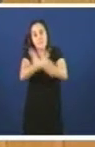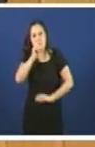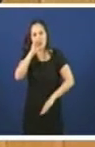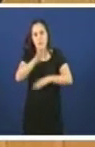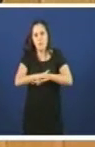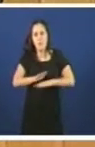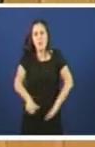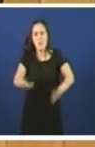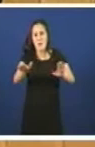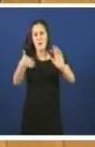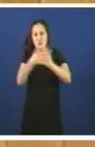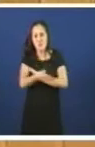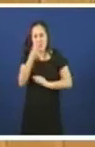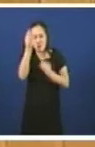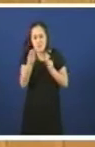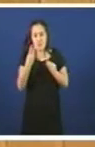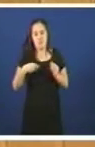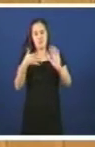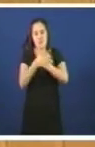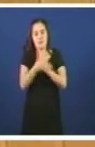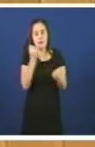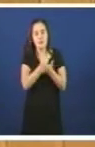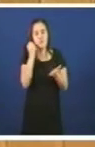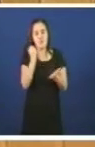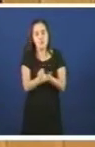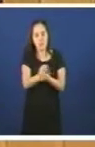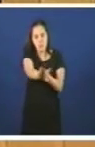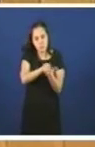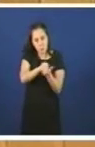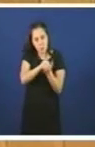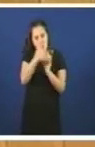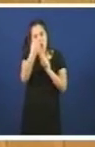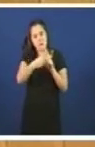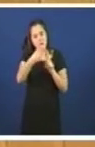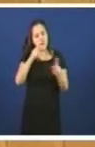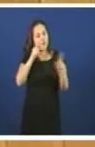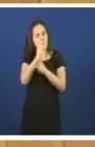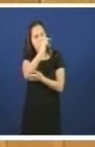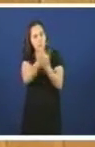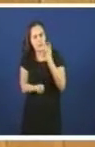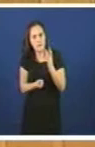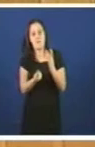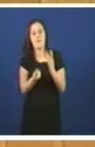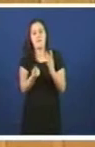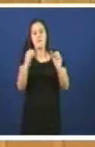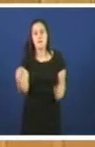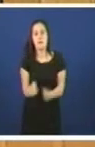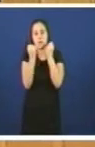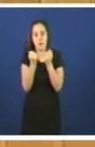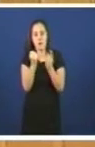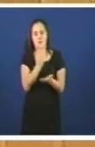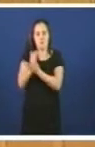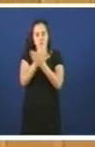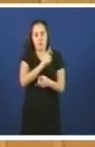consideración de que se trata dun documento que constitúa unha referencia para o deseño de actuación que se estudan e planifican